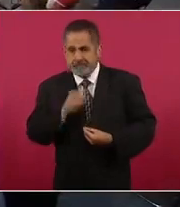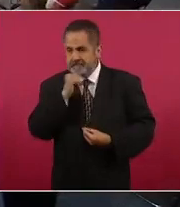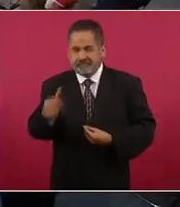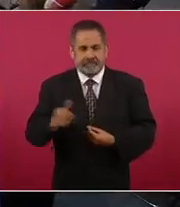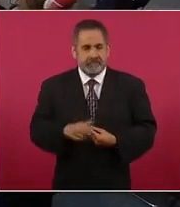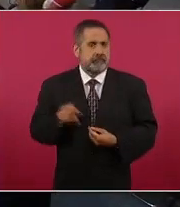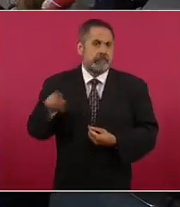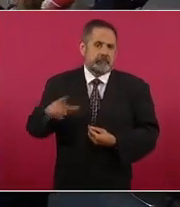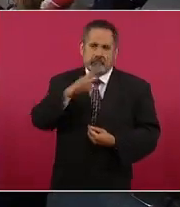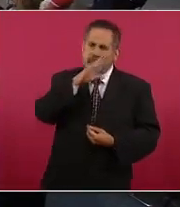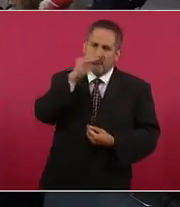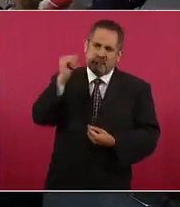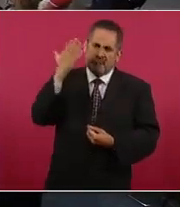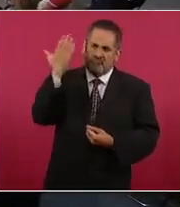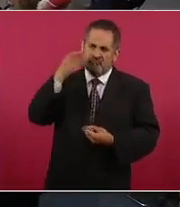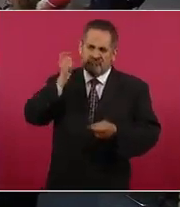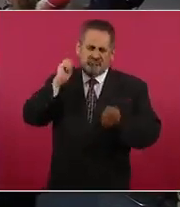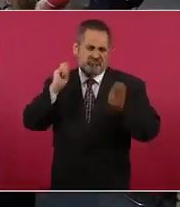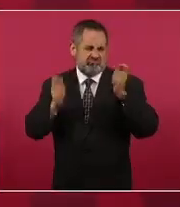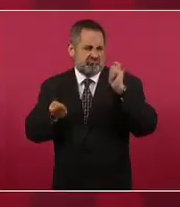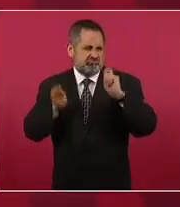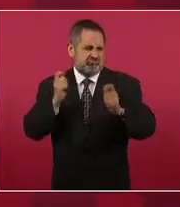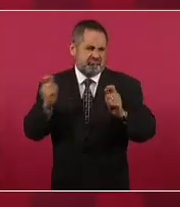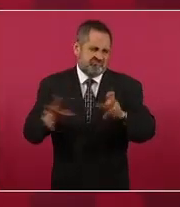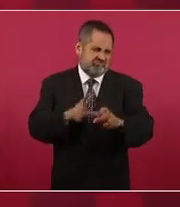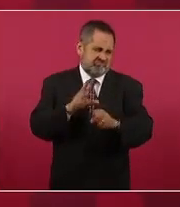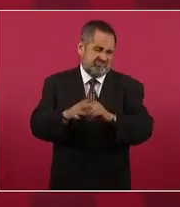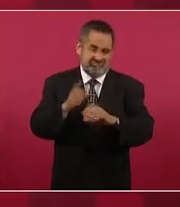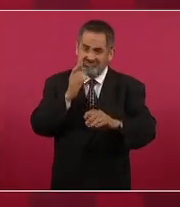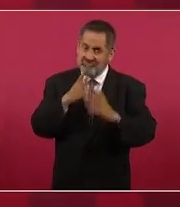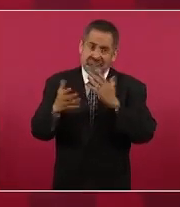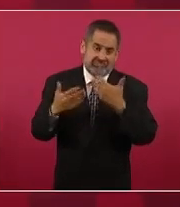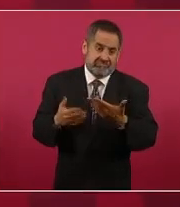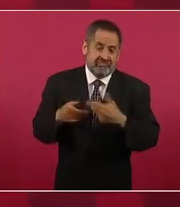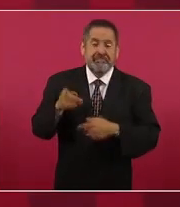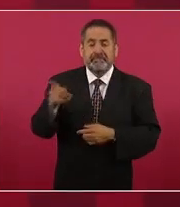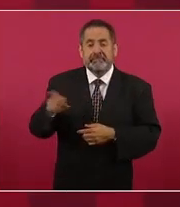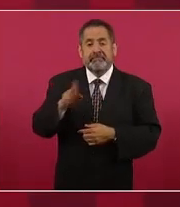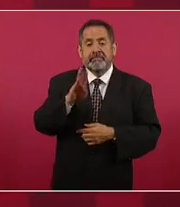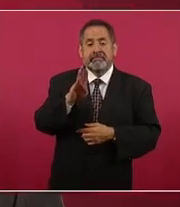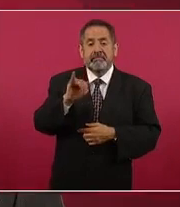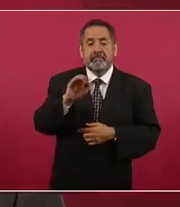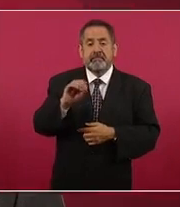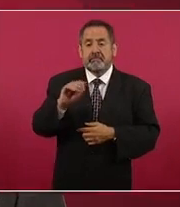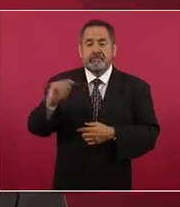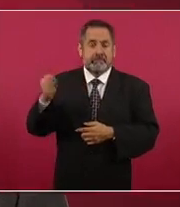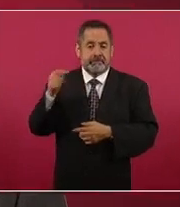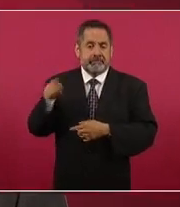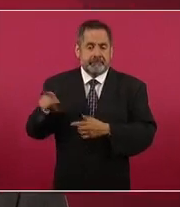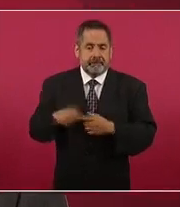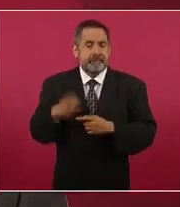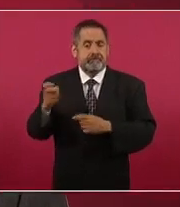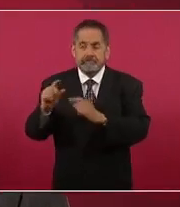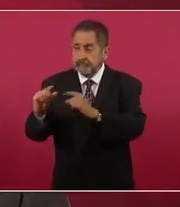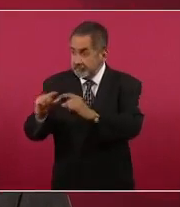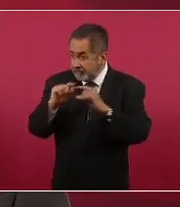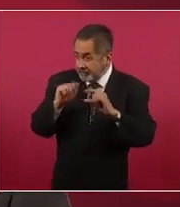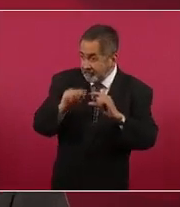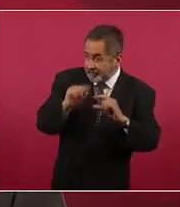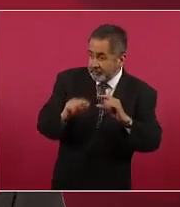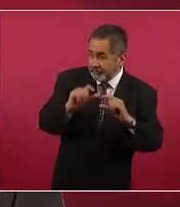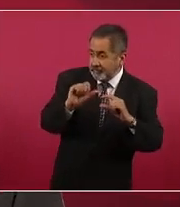es un país con enorme capacidad biotecnológica entonces por eso la vacuna Abdala desde el principio nos dio mucha confianza